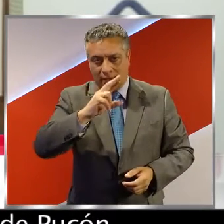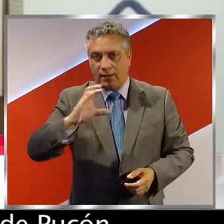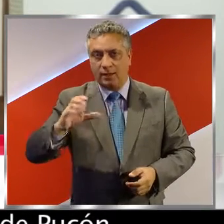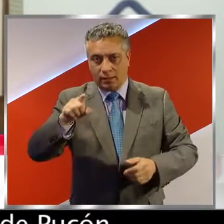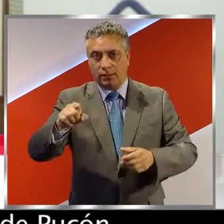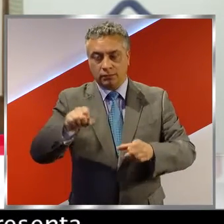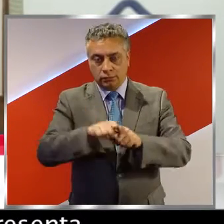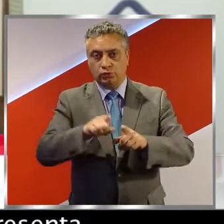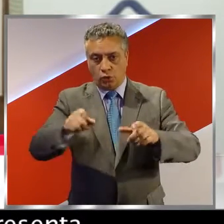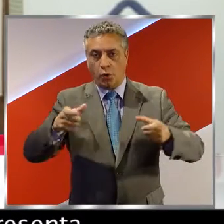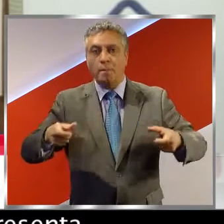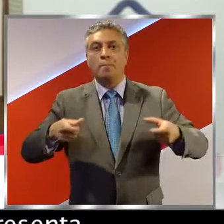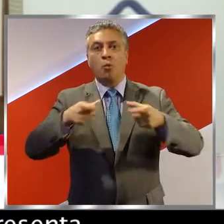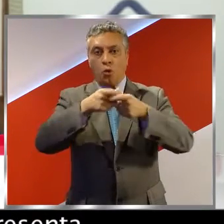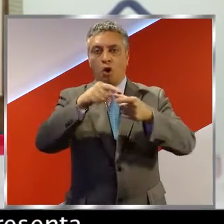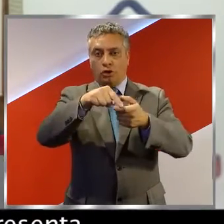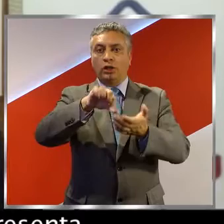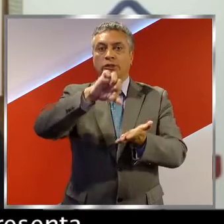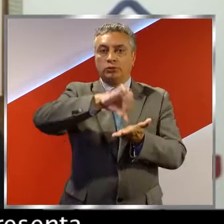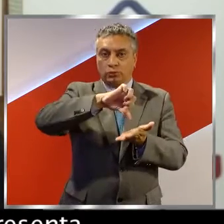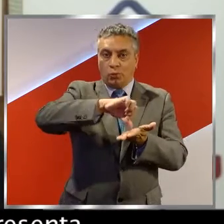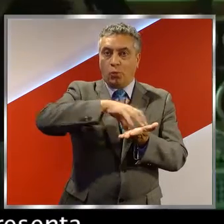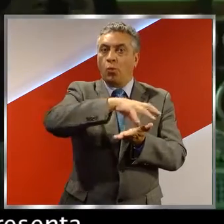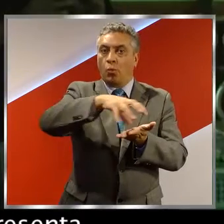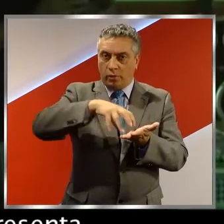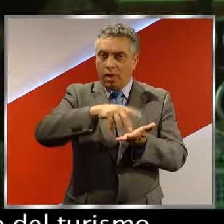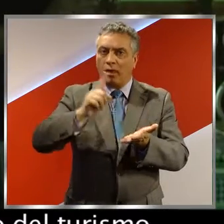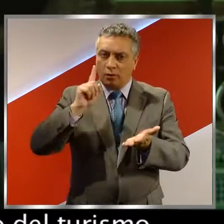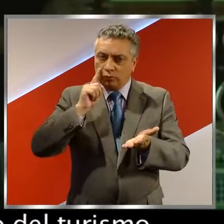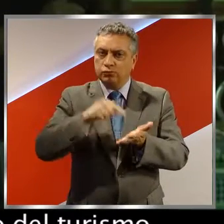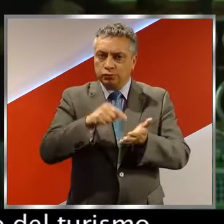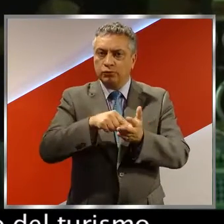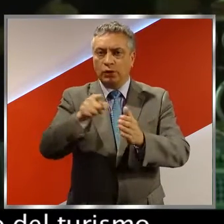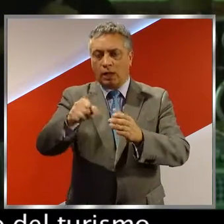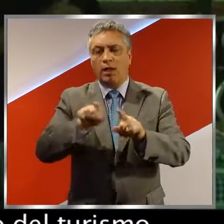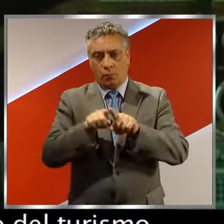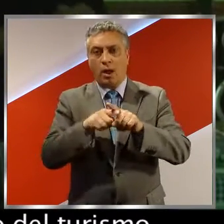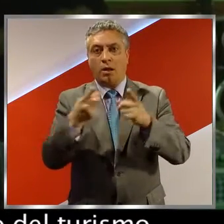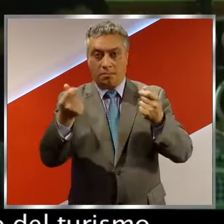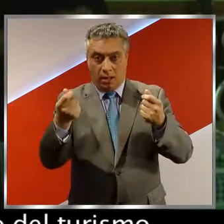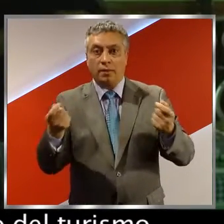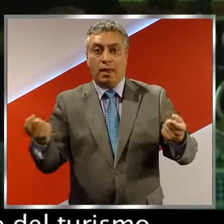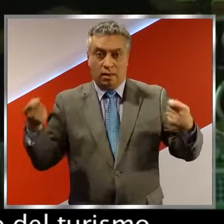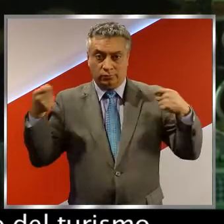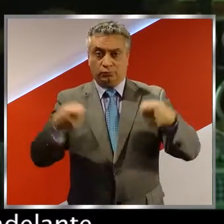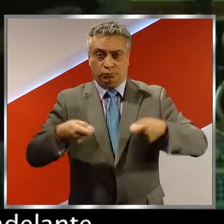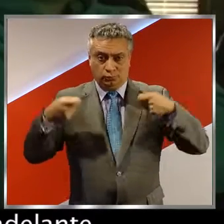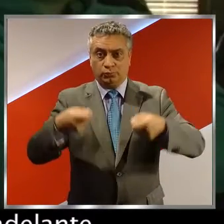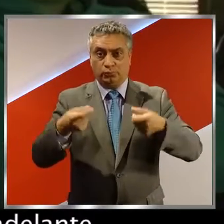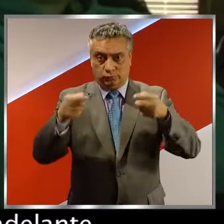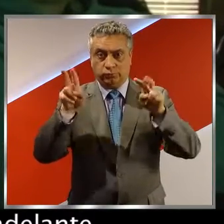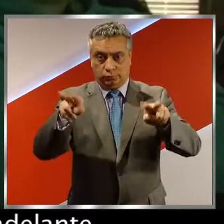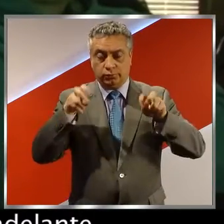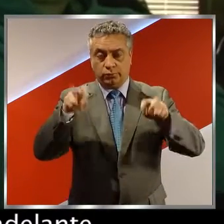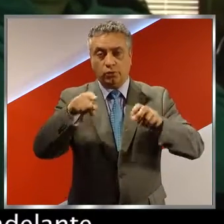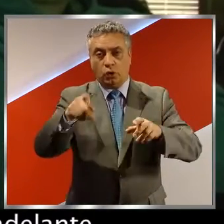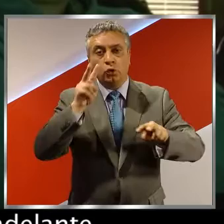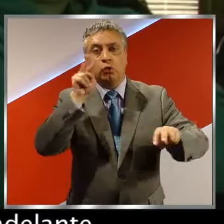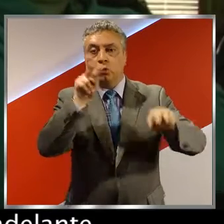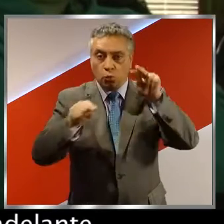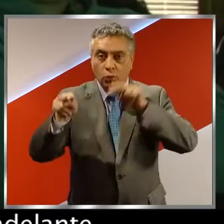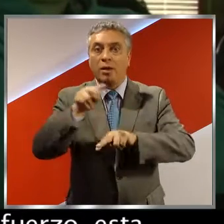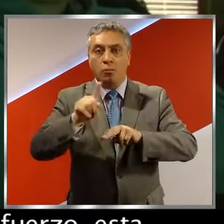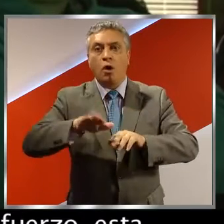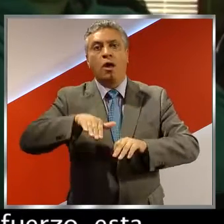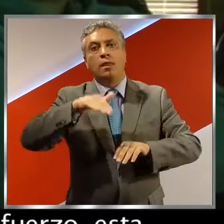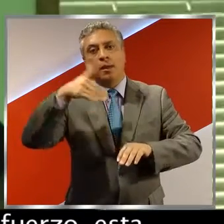particularmente la zona de Pucón, que es una ciudad que presenta entrada de divisa en el ámbito del turismo, va a ser beneficiada más